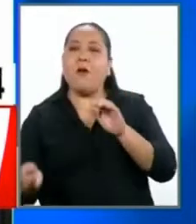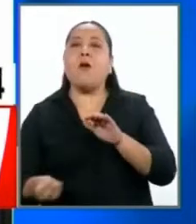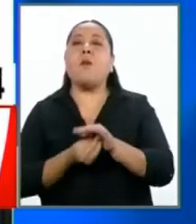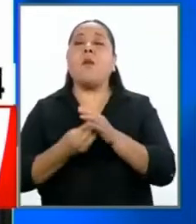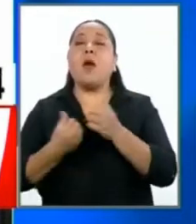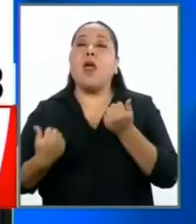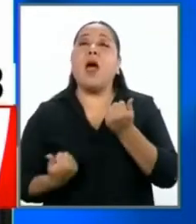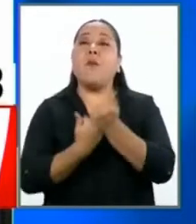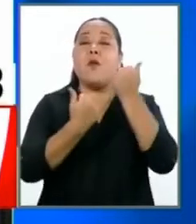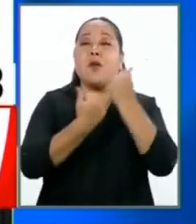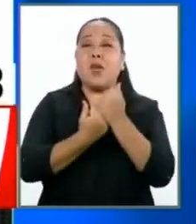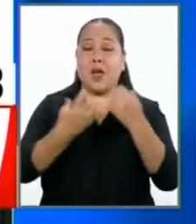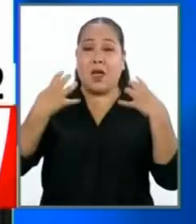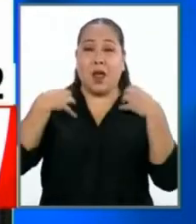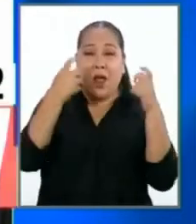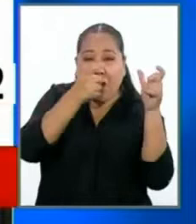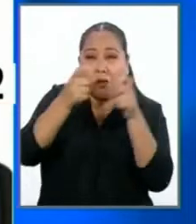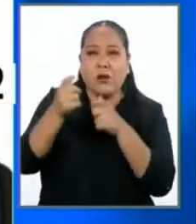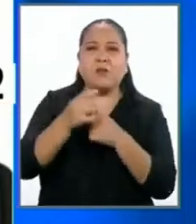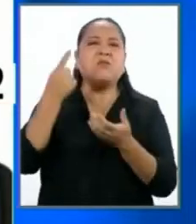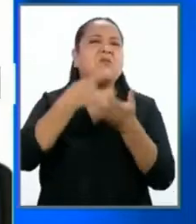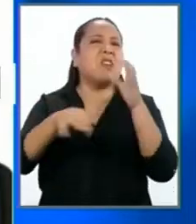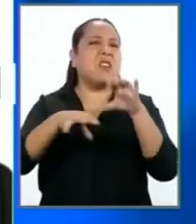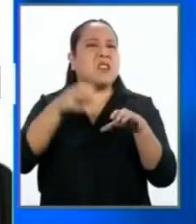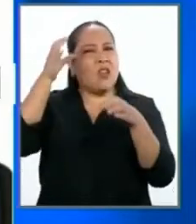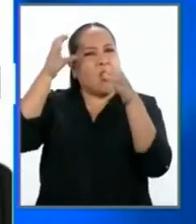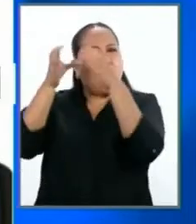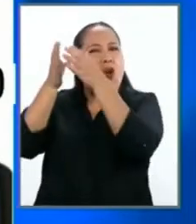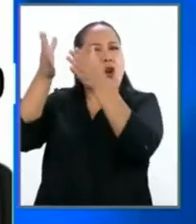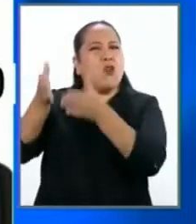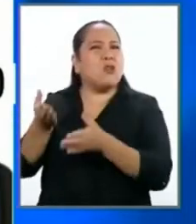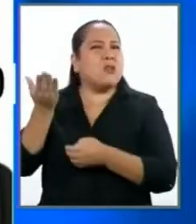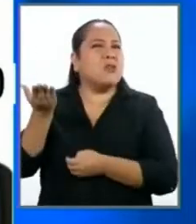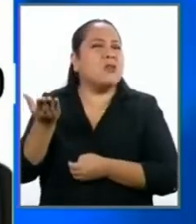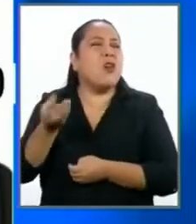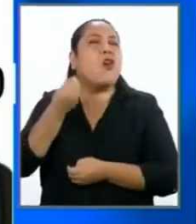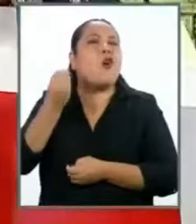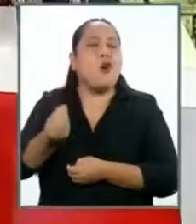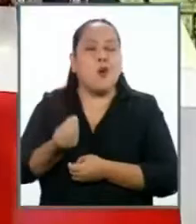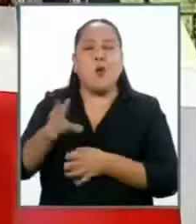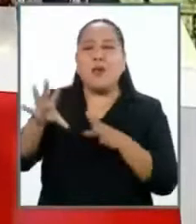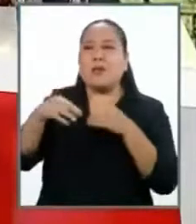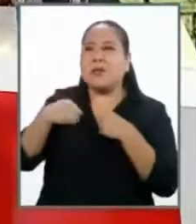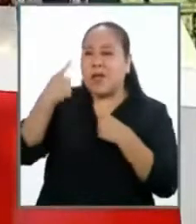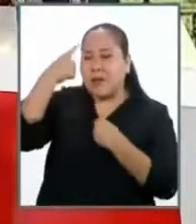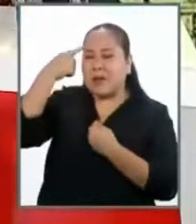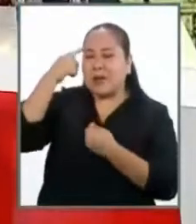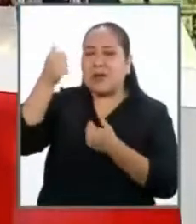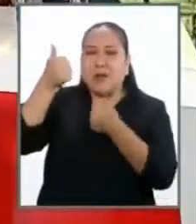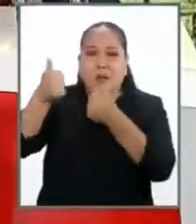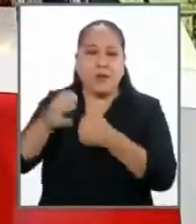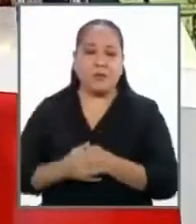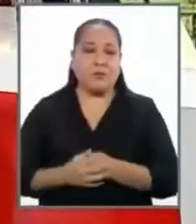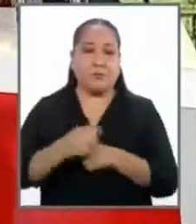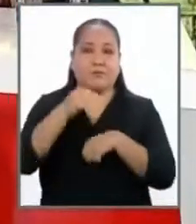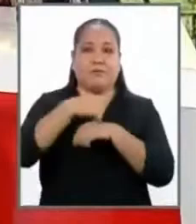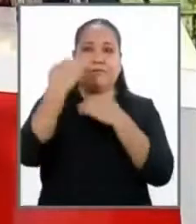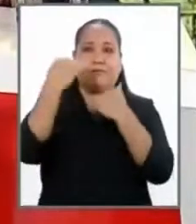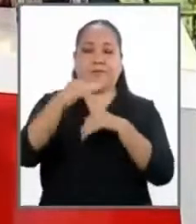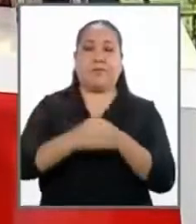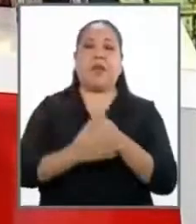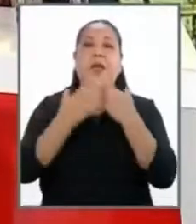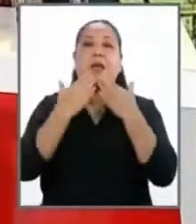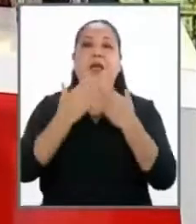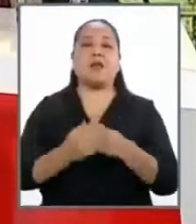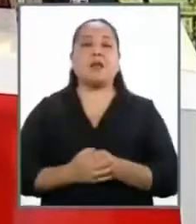Contraloría. ¿Y qué hicieron los congresistas? ¿Cómo podemos creerlo? Lo cumplido, señor Galvez. Muchísimas